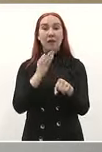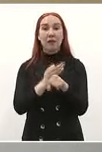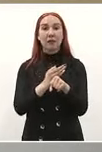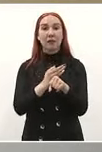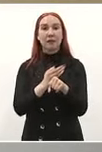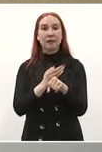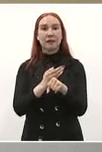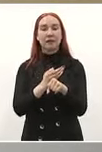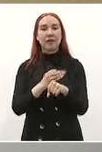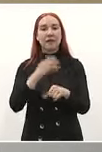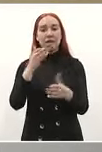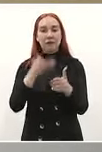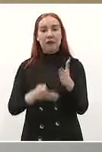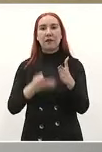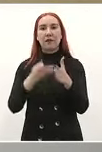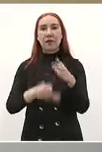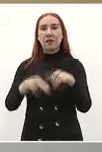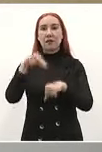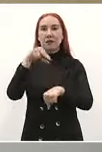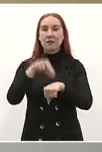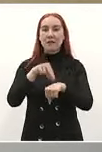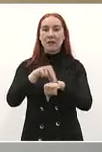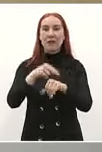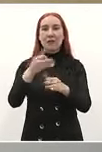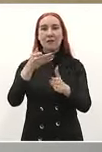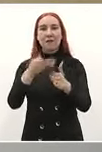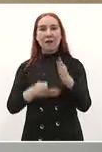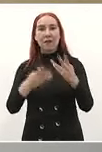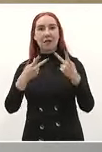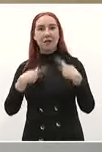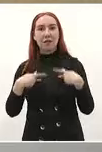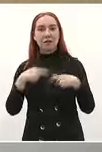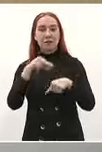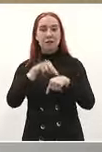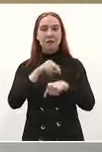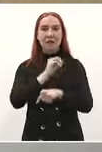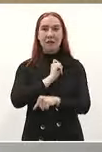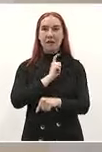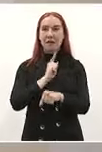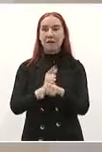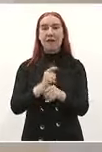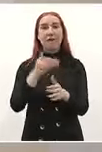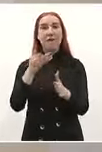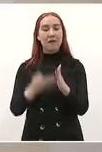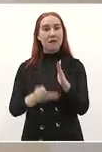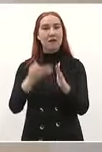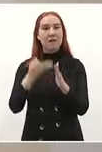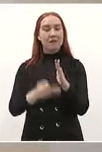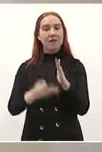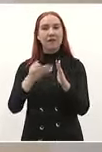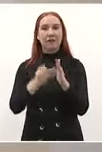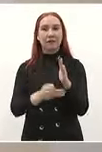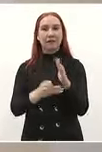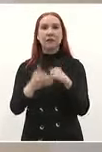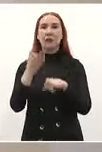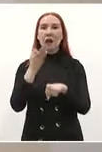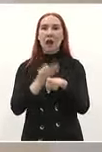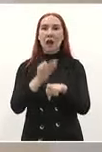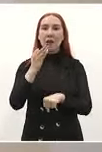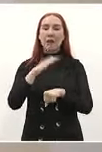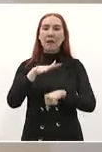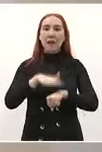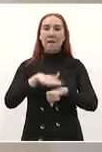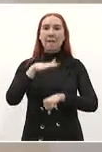que necesita ni los especialistas que necesita y estamos en un plan abriendo escuelas de